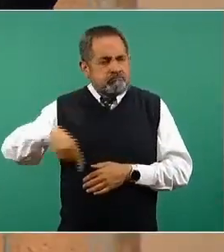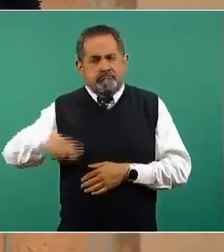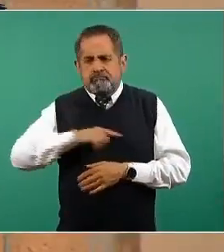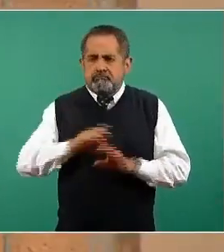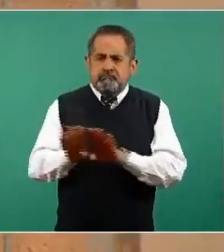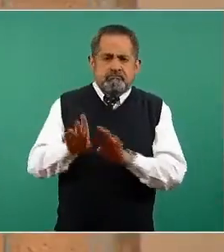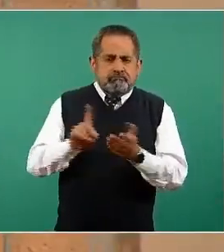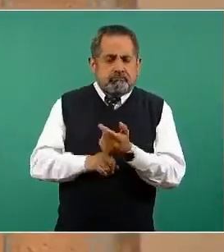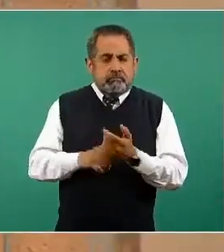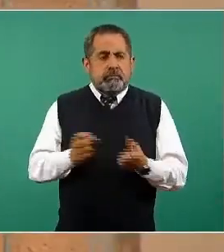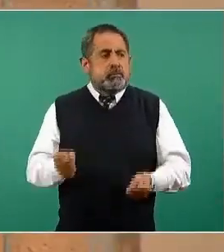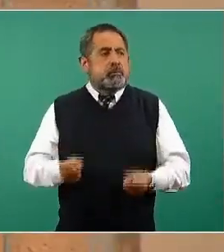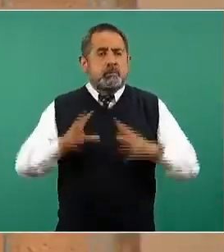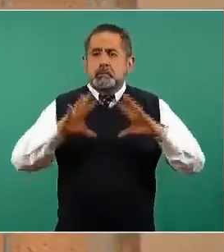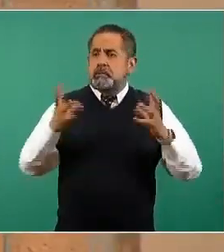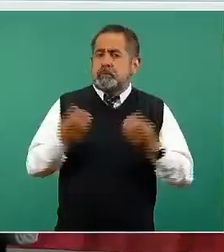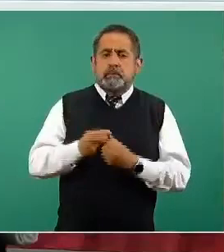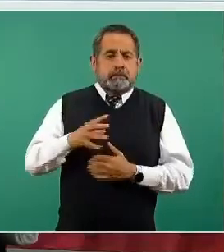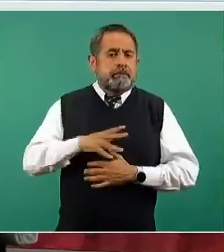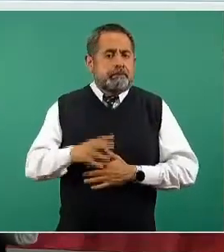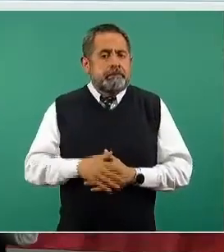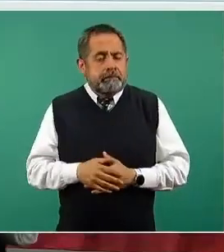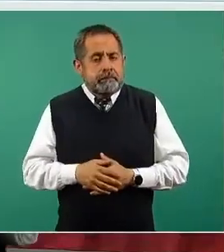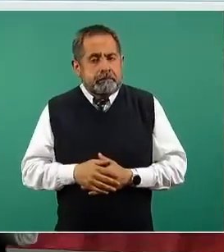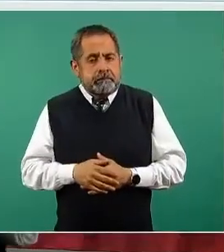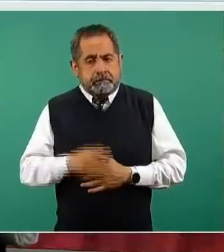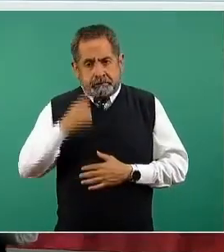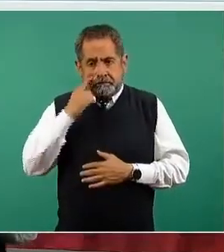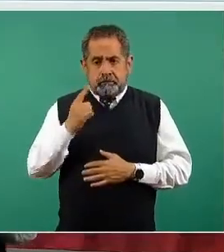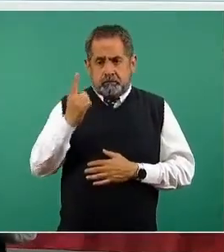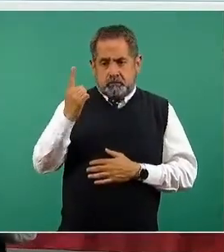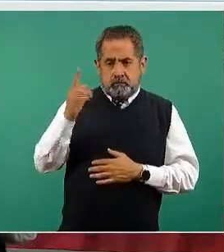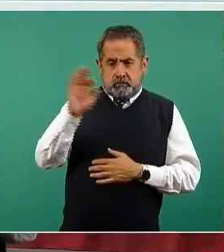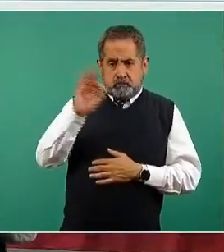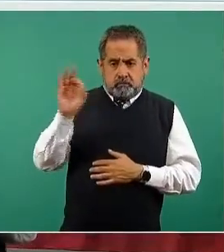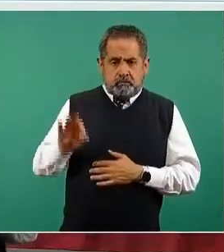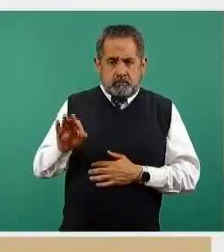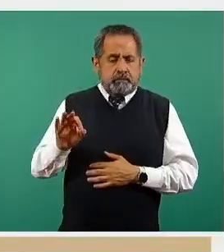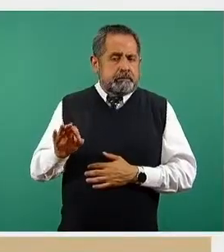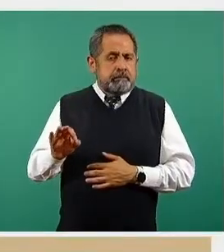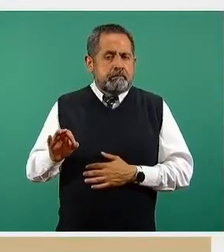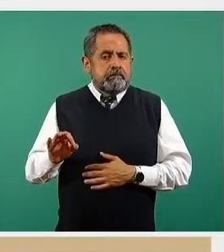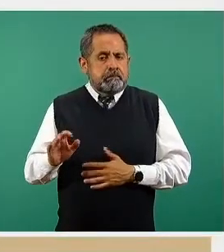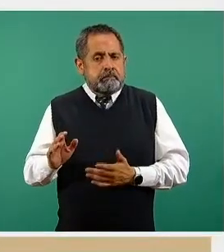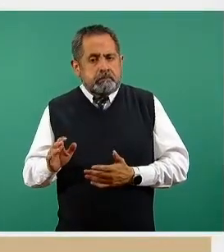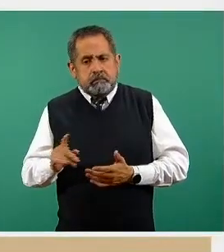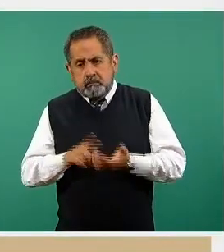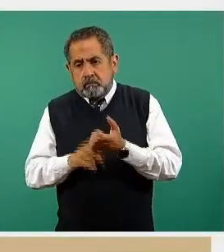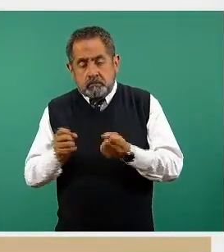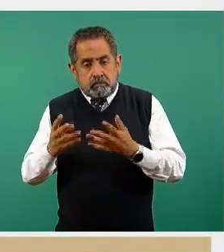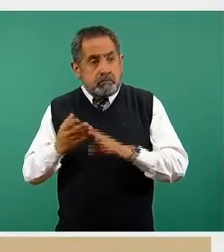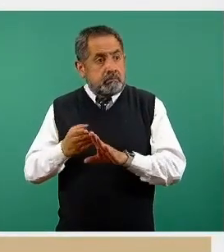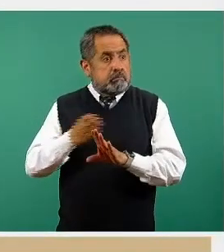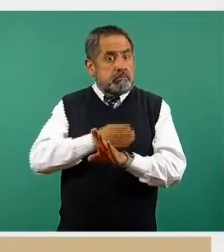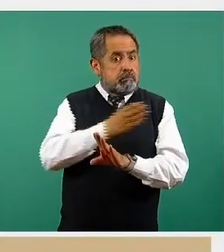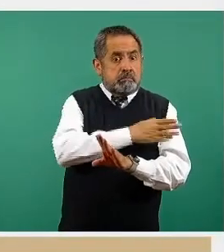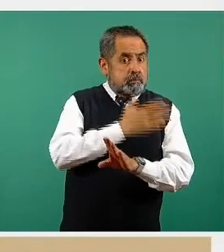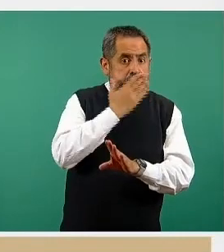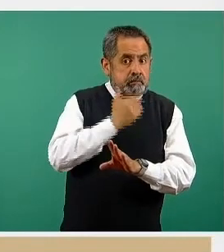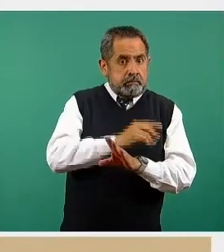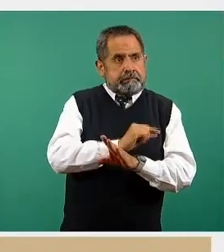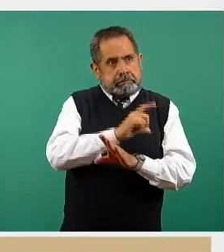casos activos estimados. Vean cómo llegamos ahora al 1%. También es un porcentaje que no lo habíamos visto